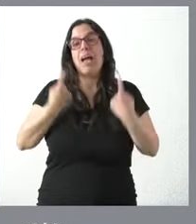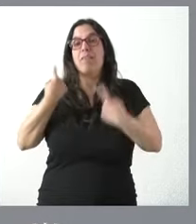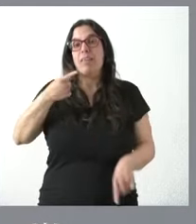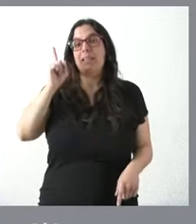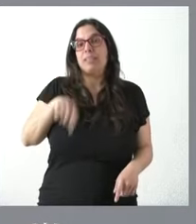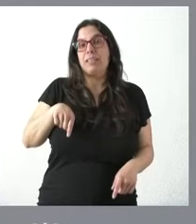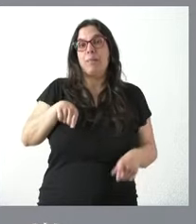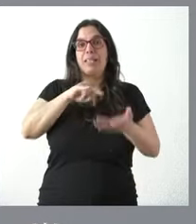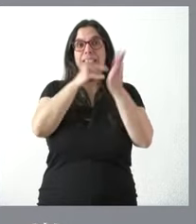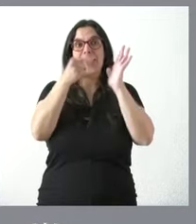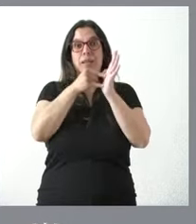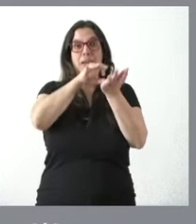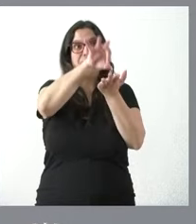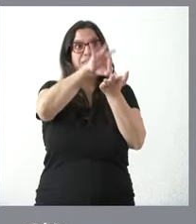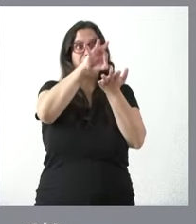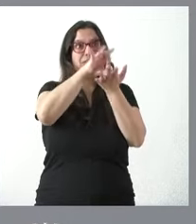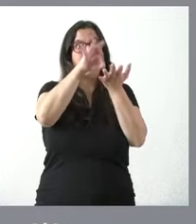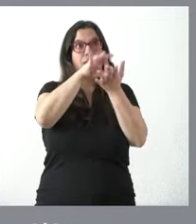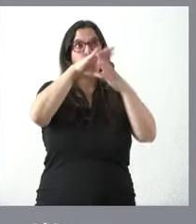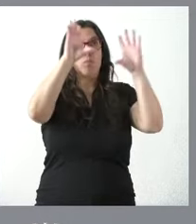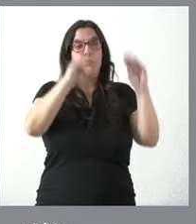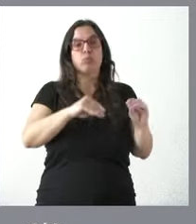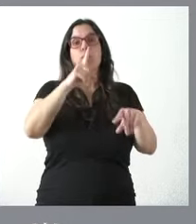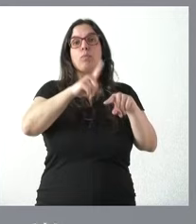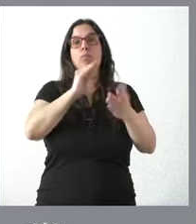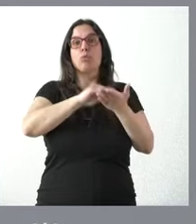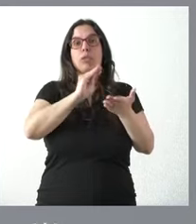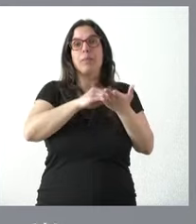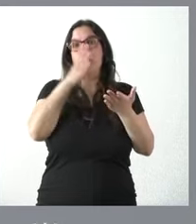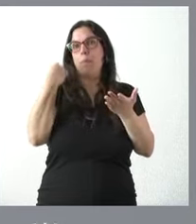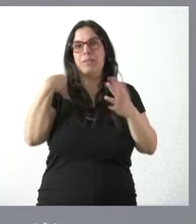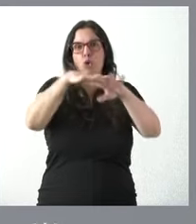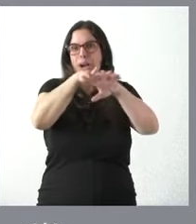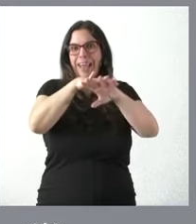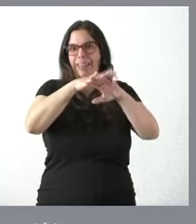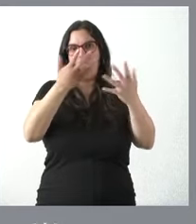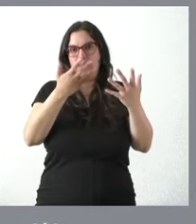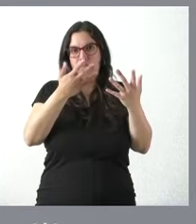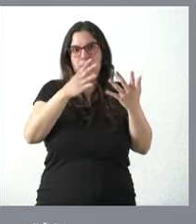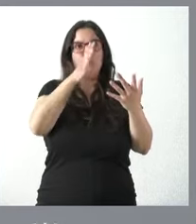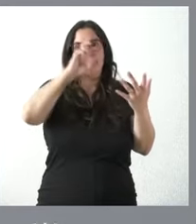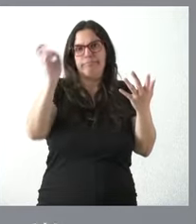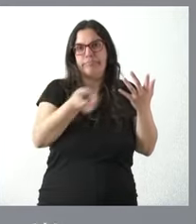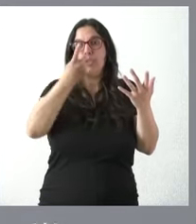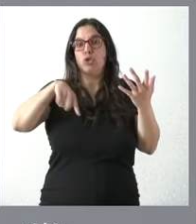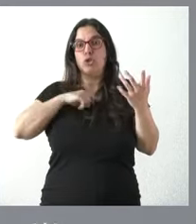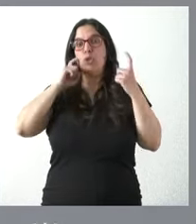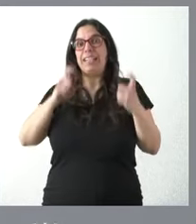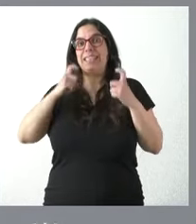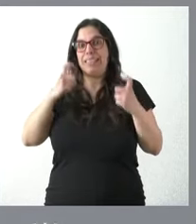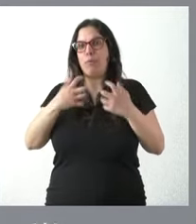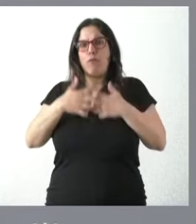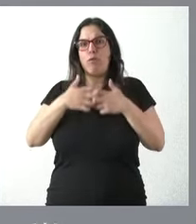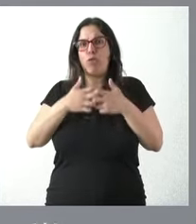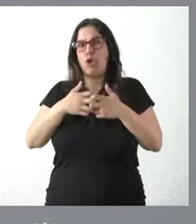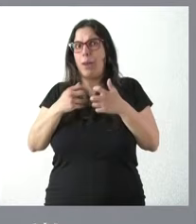de los sistemas de información tiene que ver por circunstancias de la red y pueden ser muy diversas nosotros trabajamos para que el sistema esté operativo lo